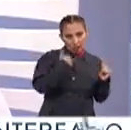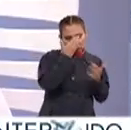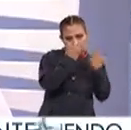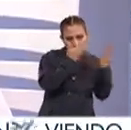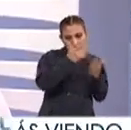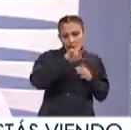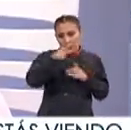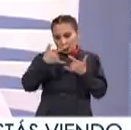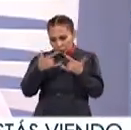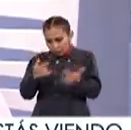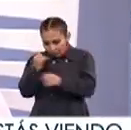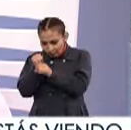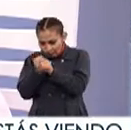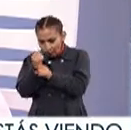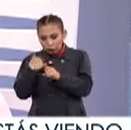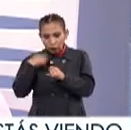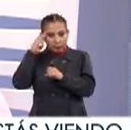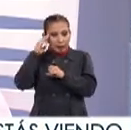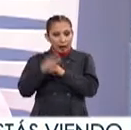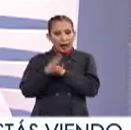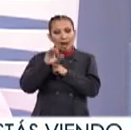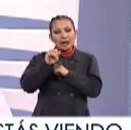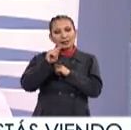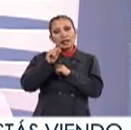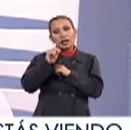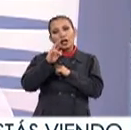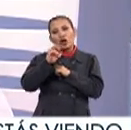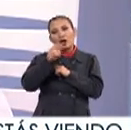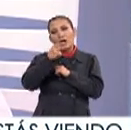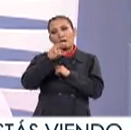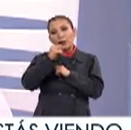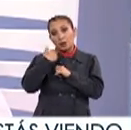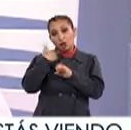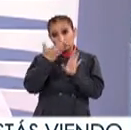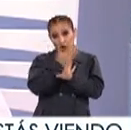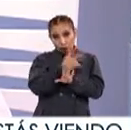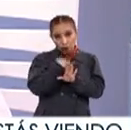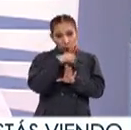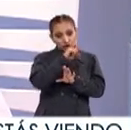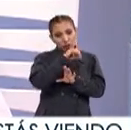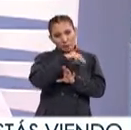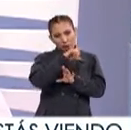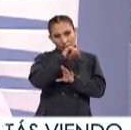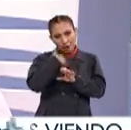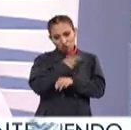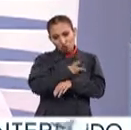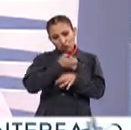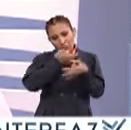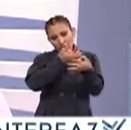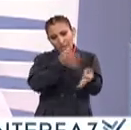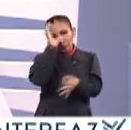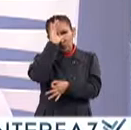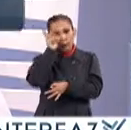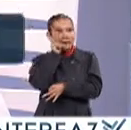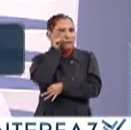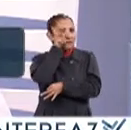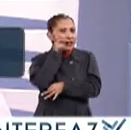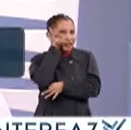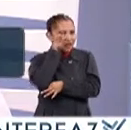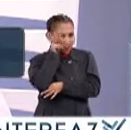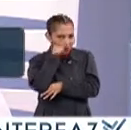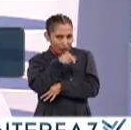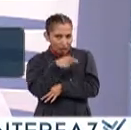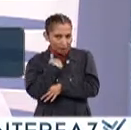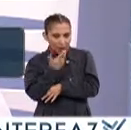Y después historiadora Estudié una maestría En historiografía Pero cuando empecé A formarme como sommelier Cuando me interesé En sobre todo Esta cultura del servicio Del